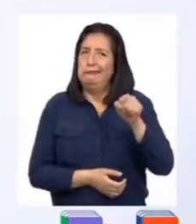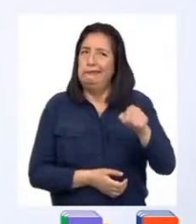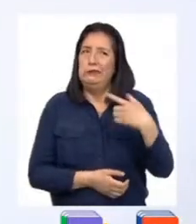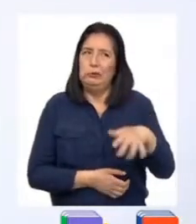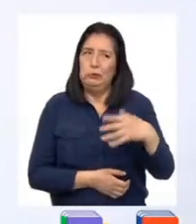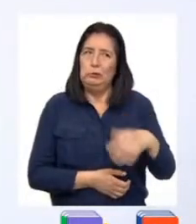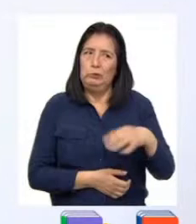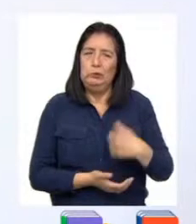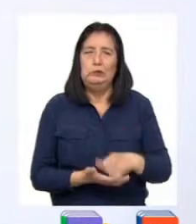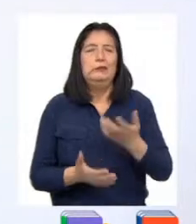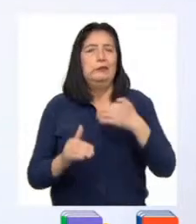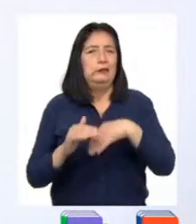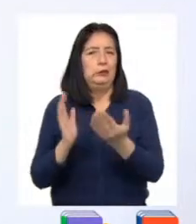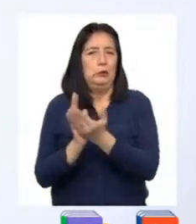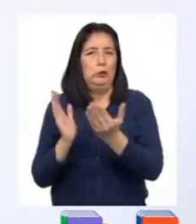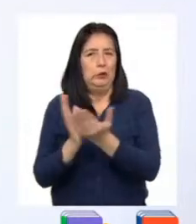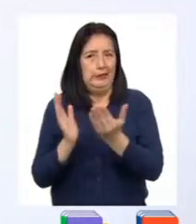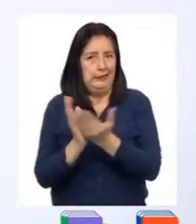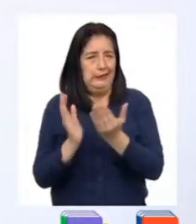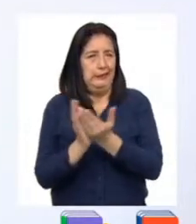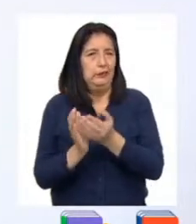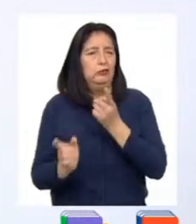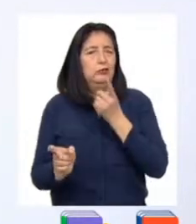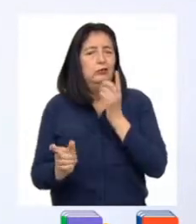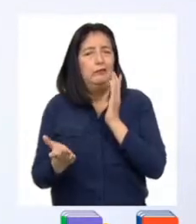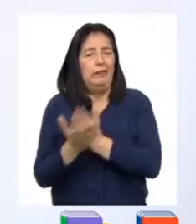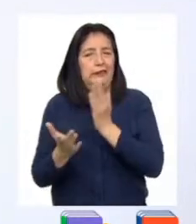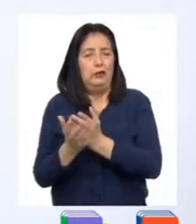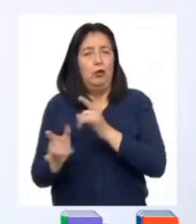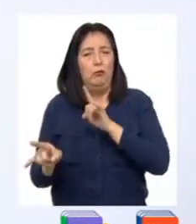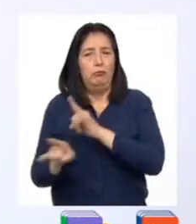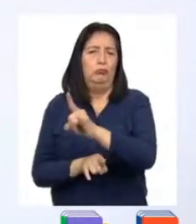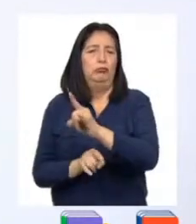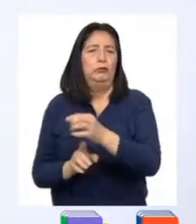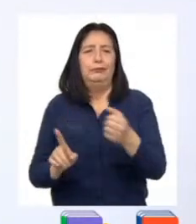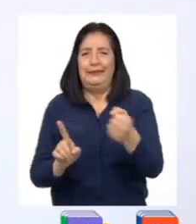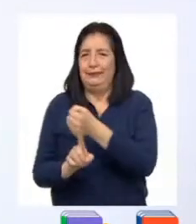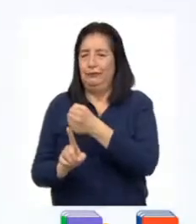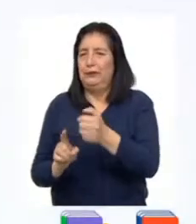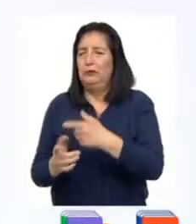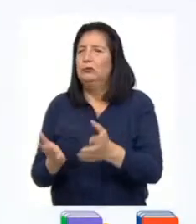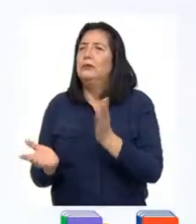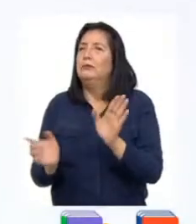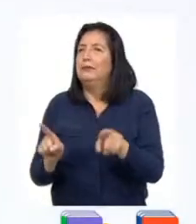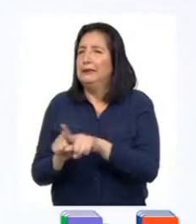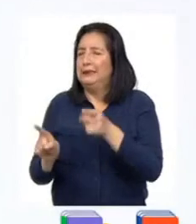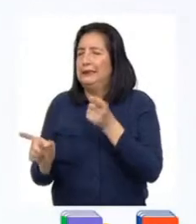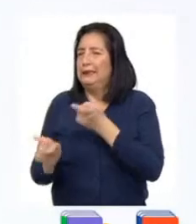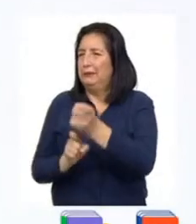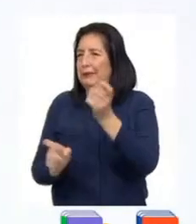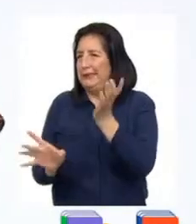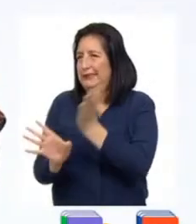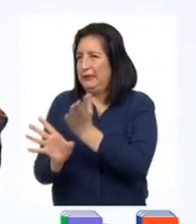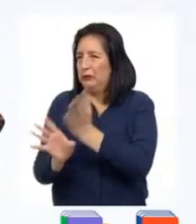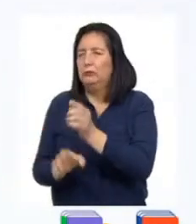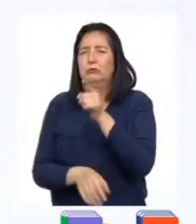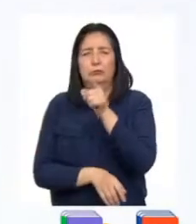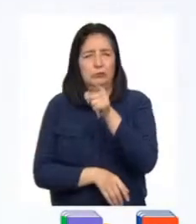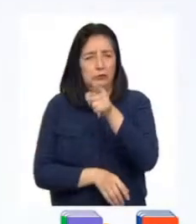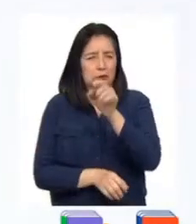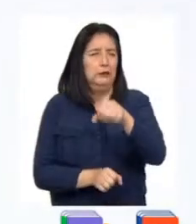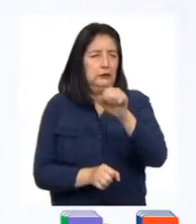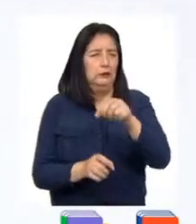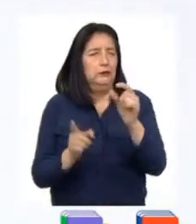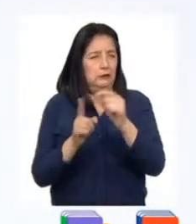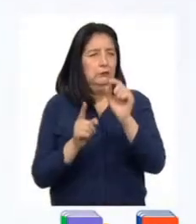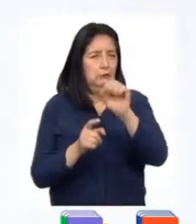de acoso escolar o bullying, que incluye maltrato físico y psicológico. Sí, profesora. Esa palabra se escucha muchísimo